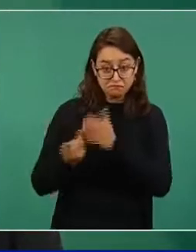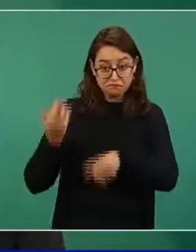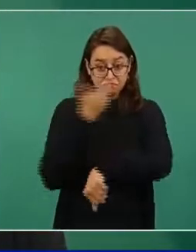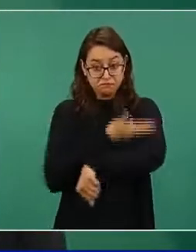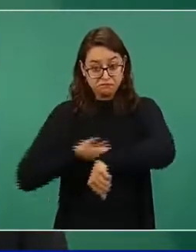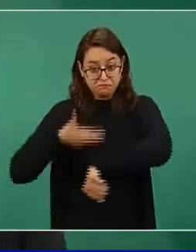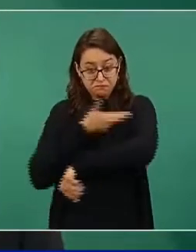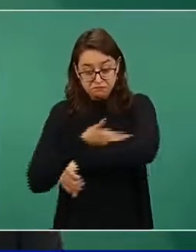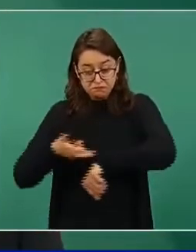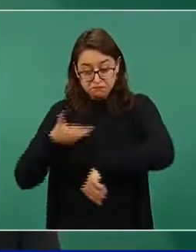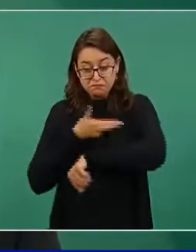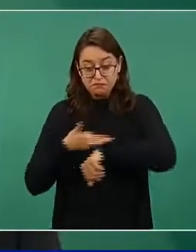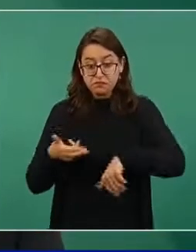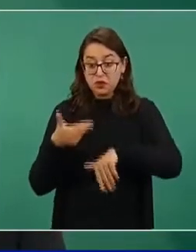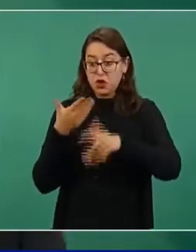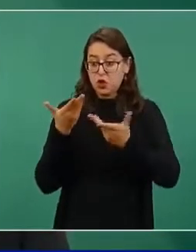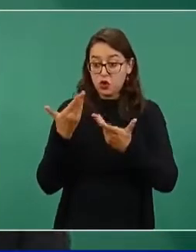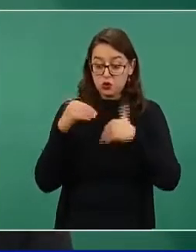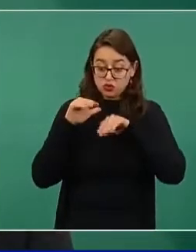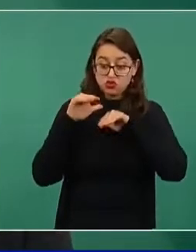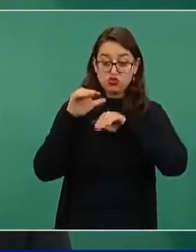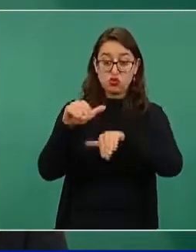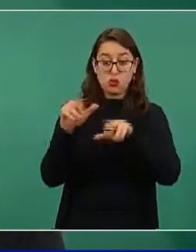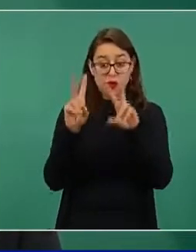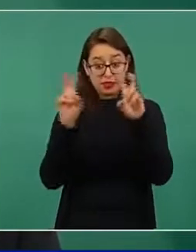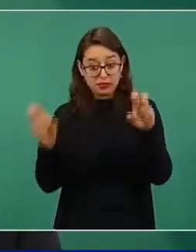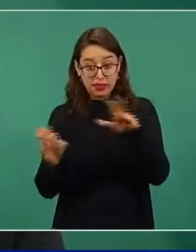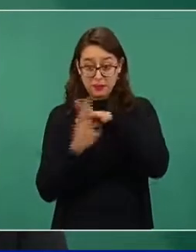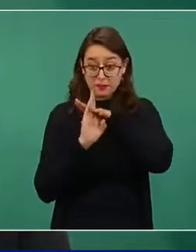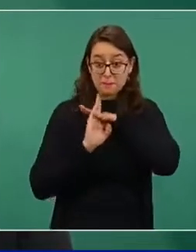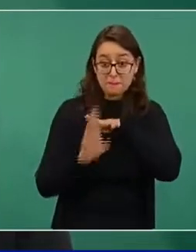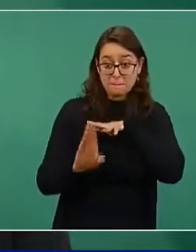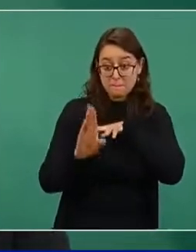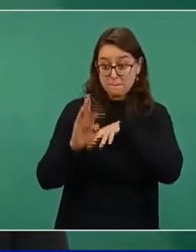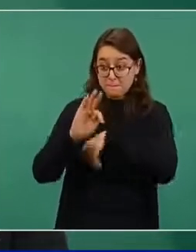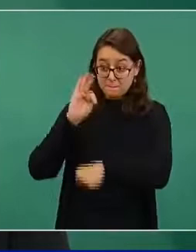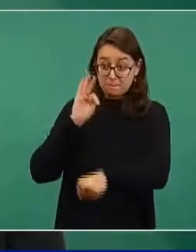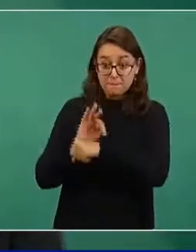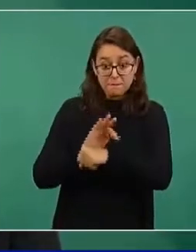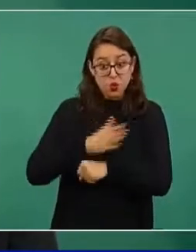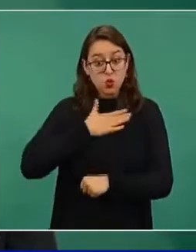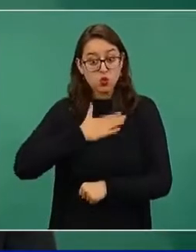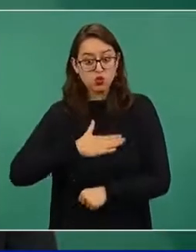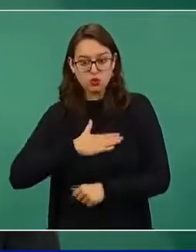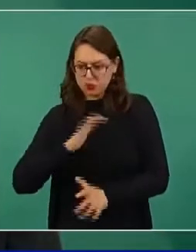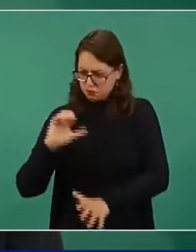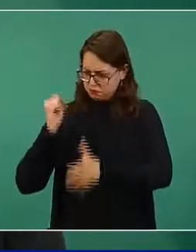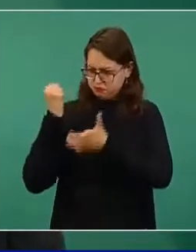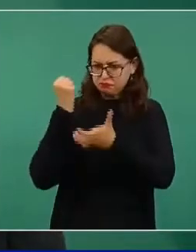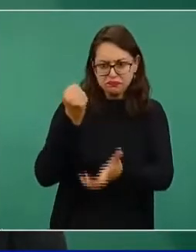y signifique justicia. No hay límite,